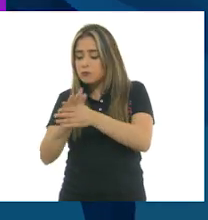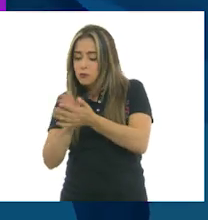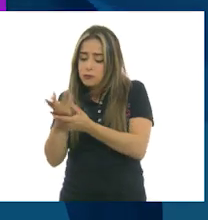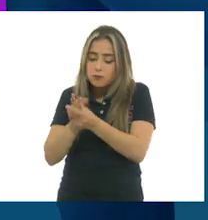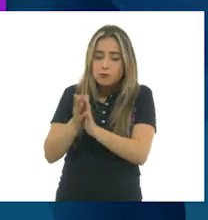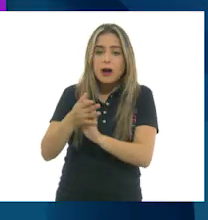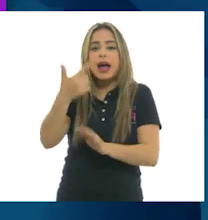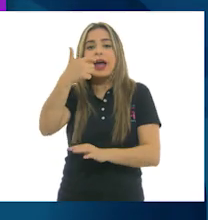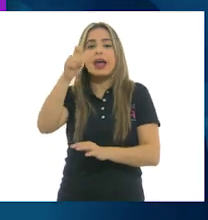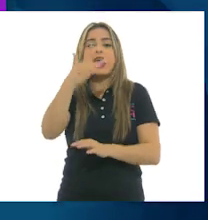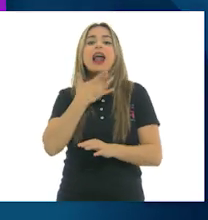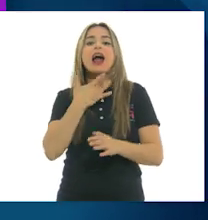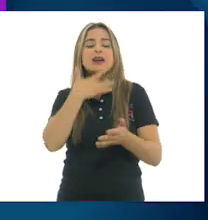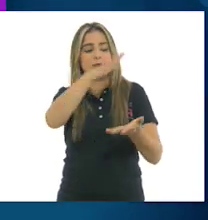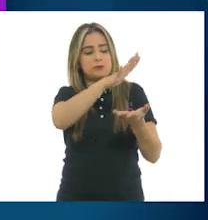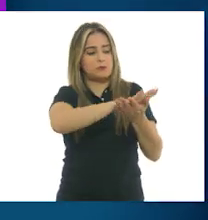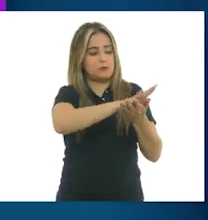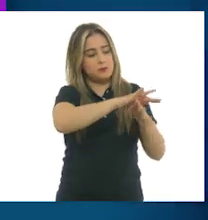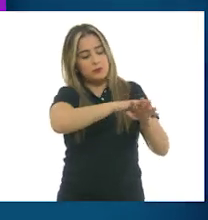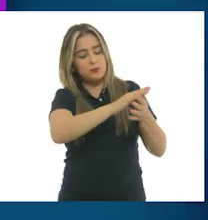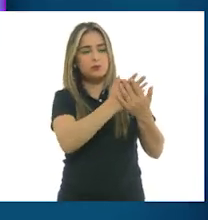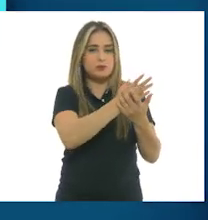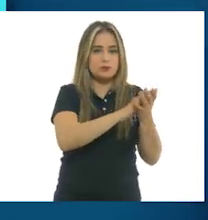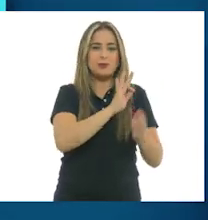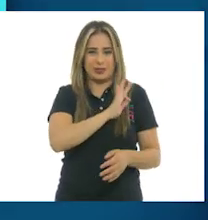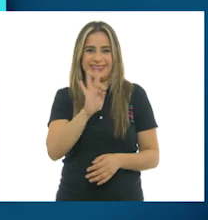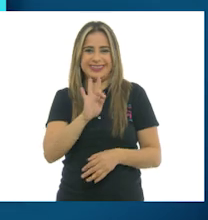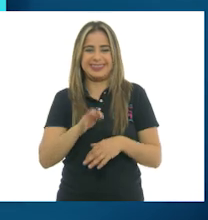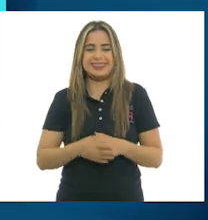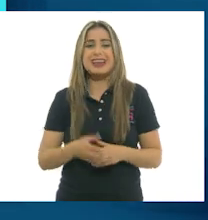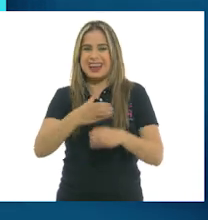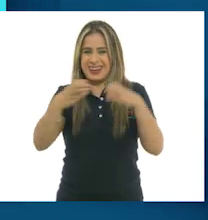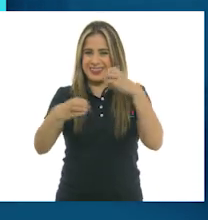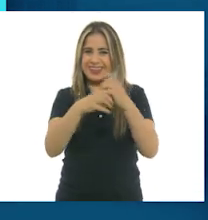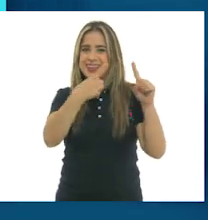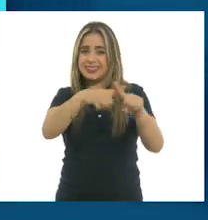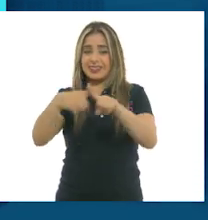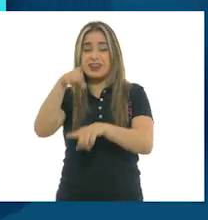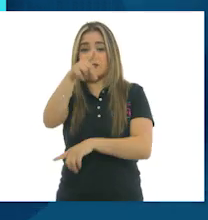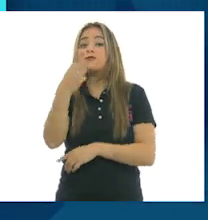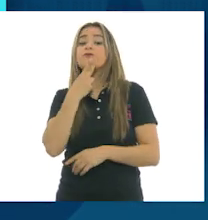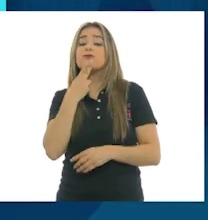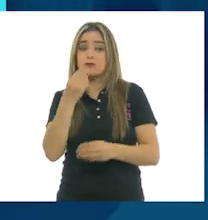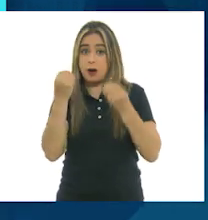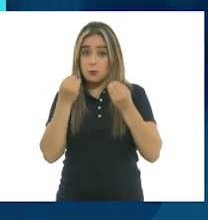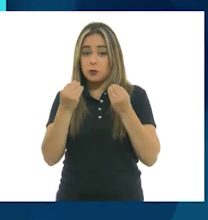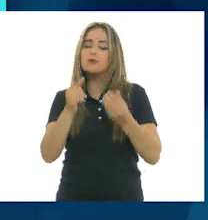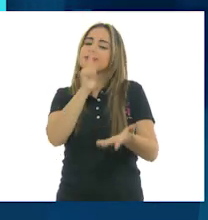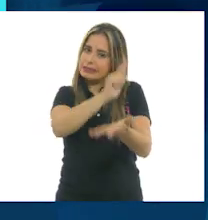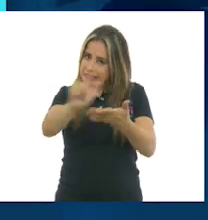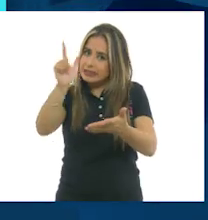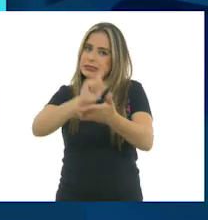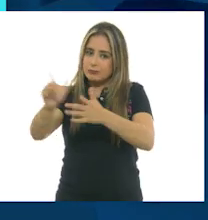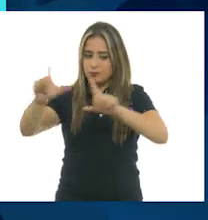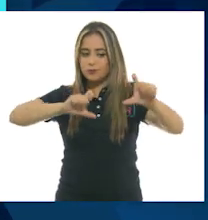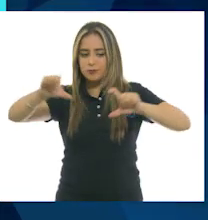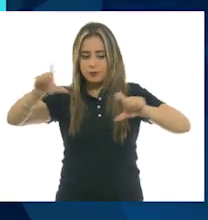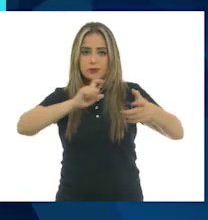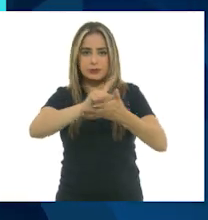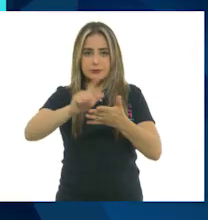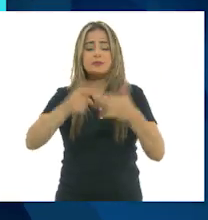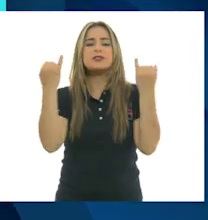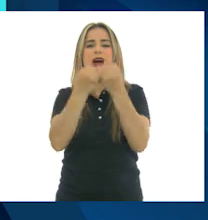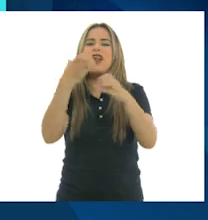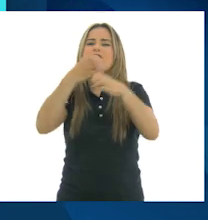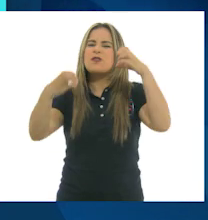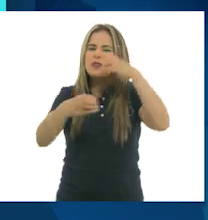aplica desinfectante a base de agua y alcohol. Desinfecta las superficies de los objetos que más utilizas. También